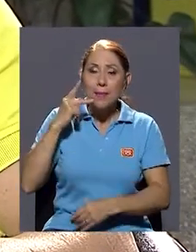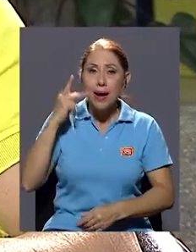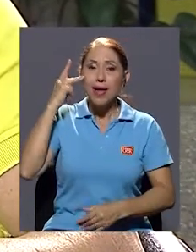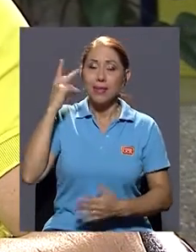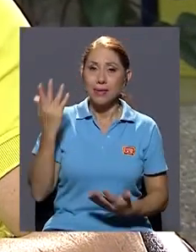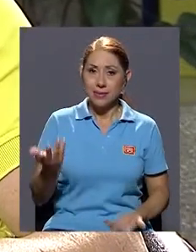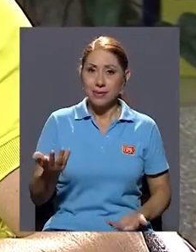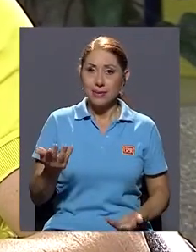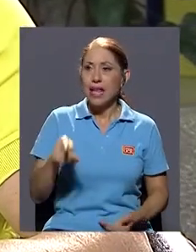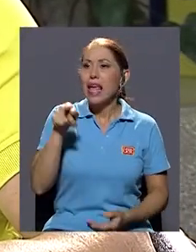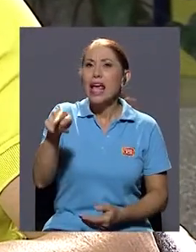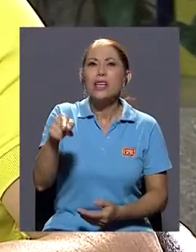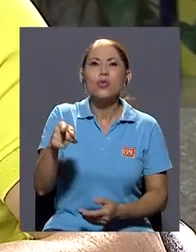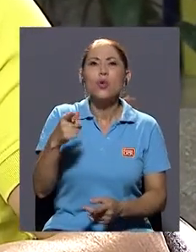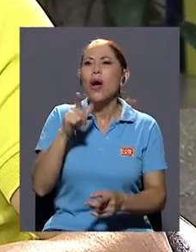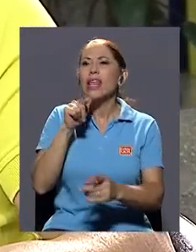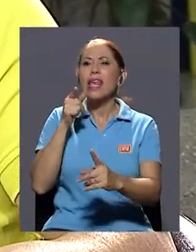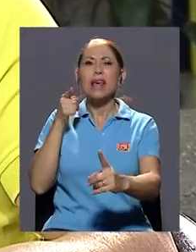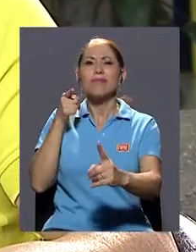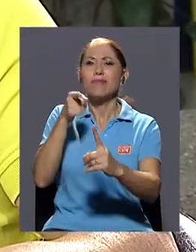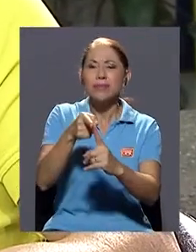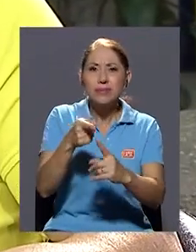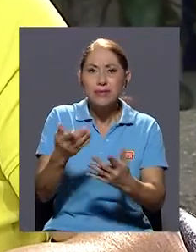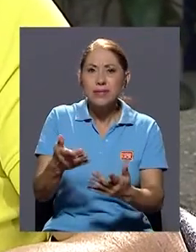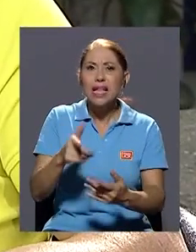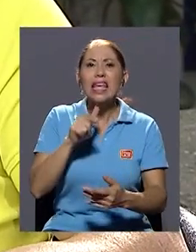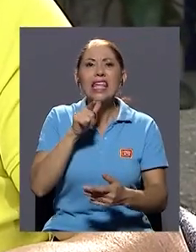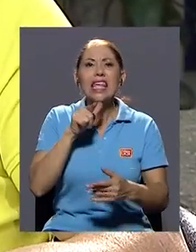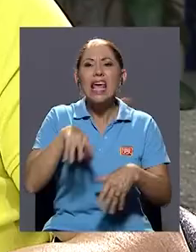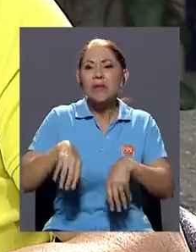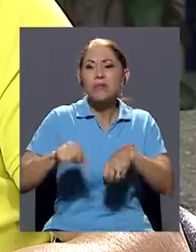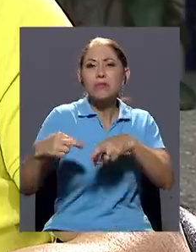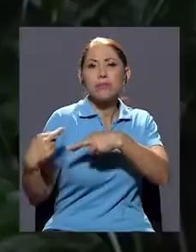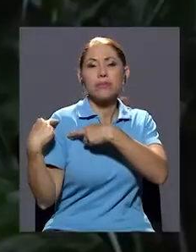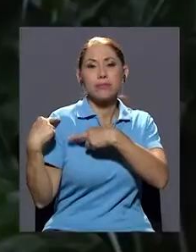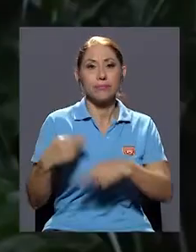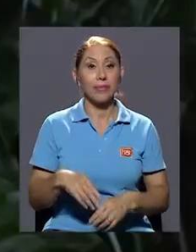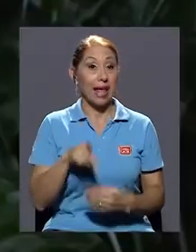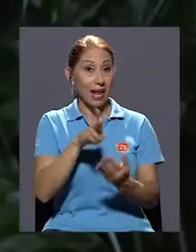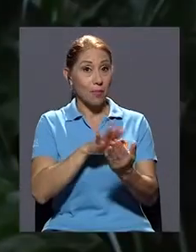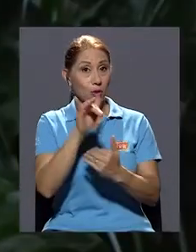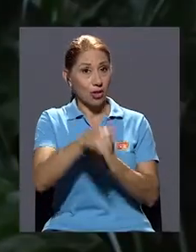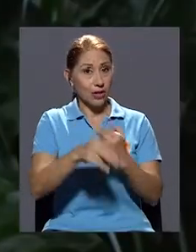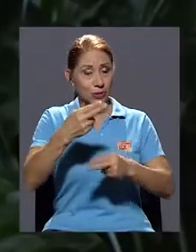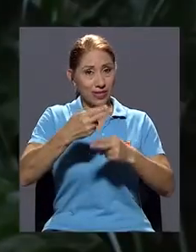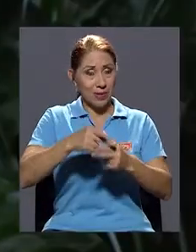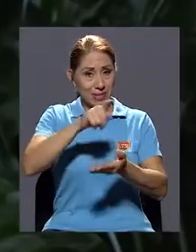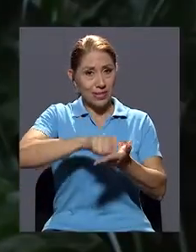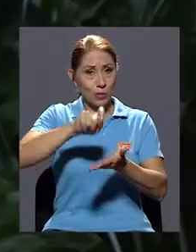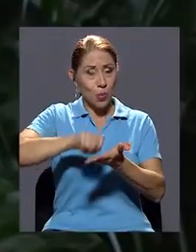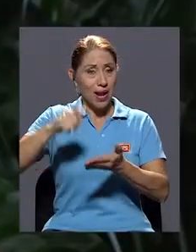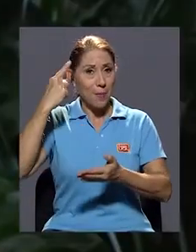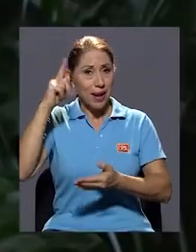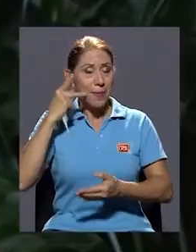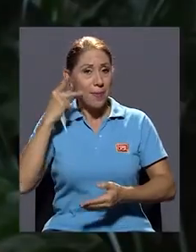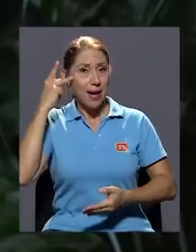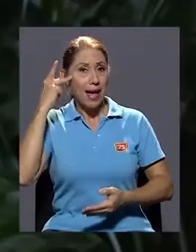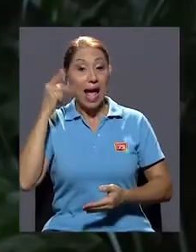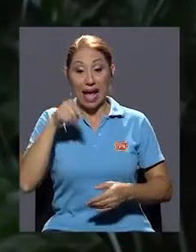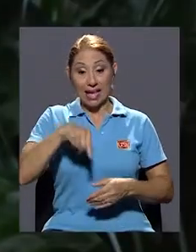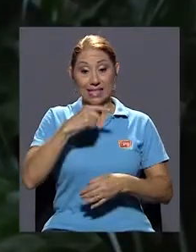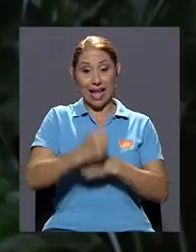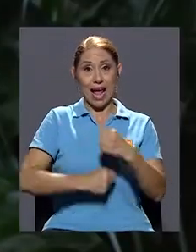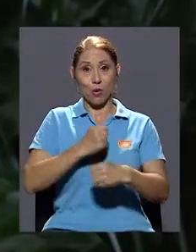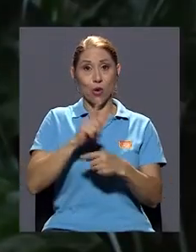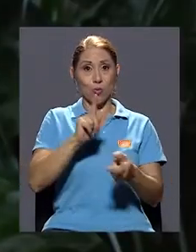¿Esa escuela a quién va dirigida? ¿Quién es? ¿Quién la tiene a cargo? Bueno, el proyecto Escuela para... Hay un